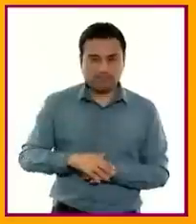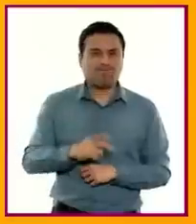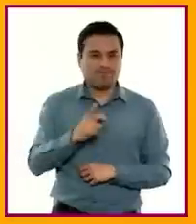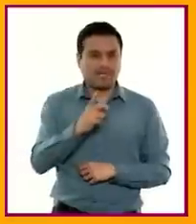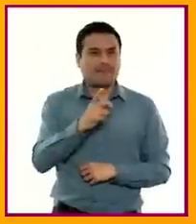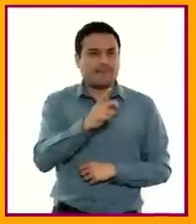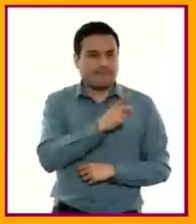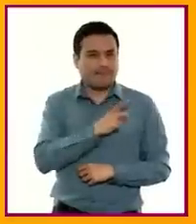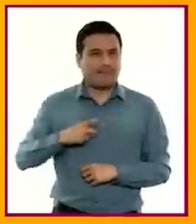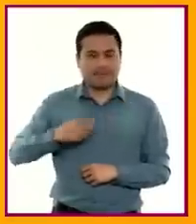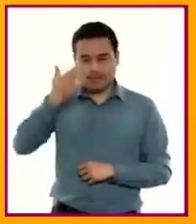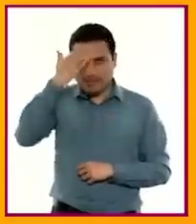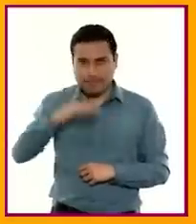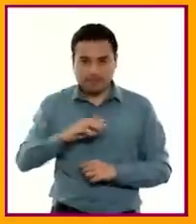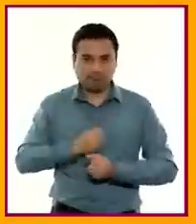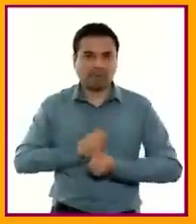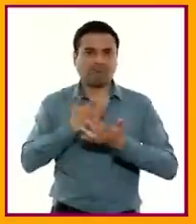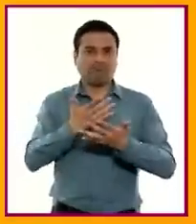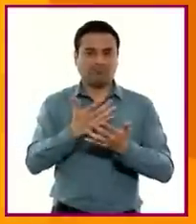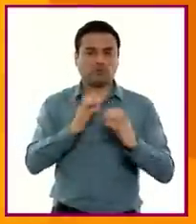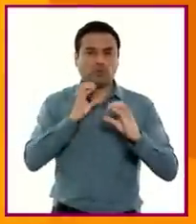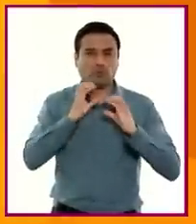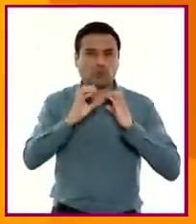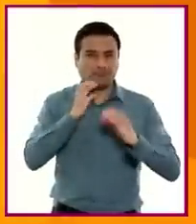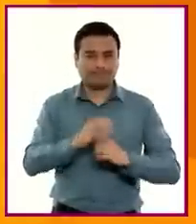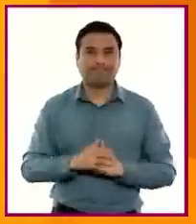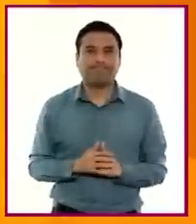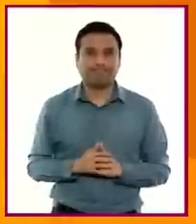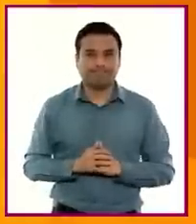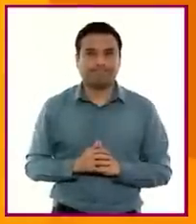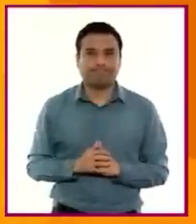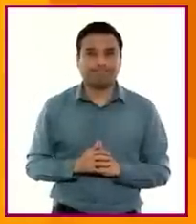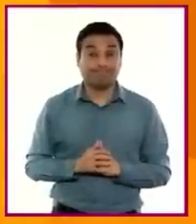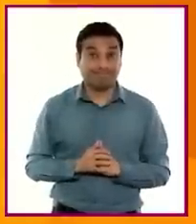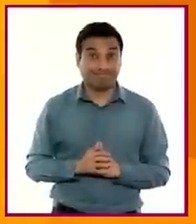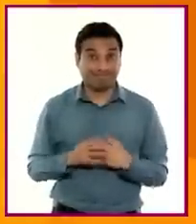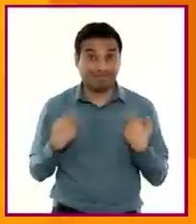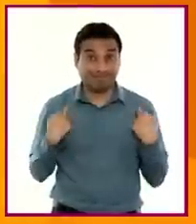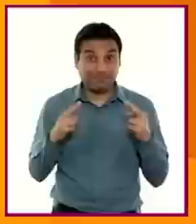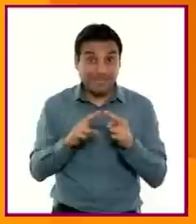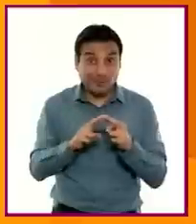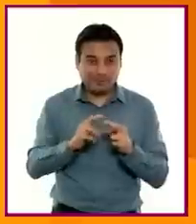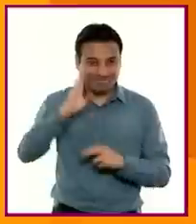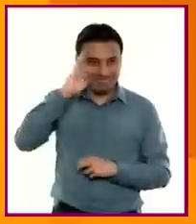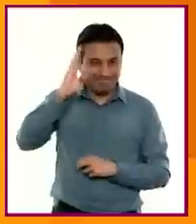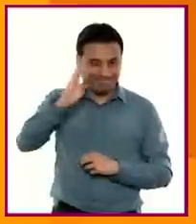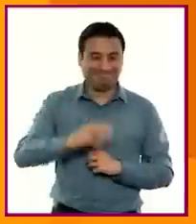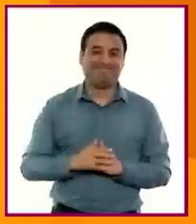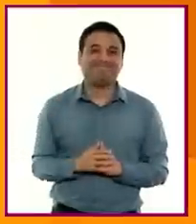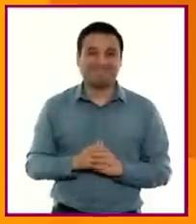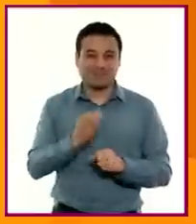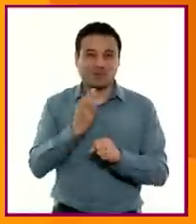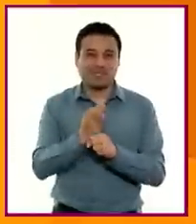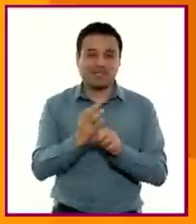menos elemental de otra lengua nacional o extranjera. Maestras y maestros, hemos llegado al final. No me queda más que